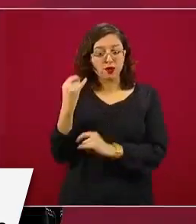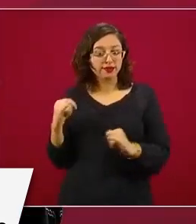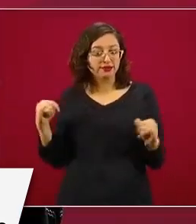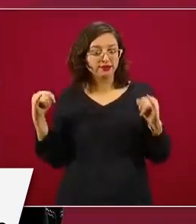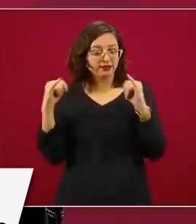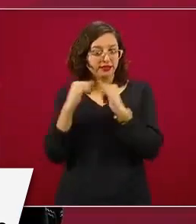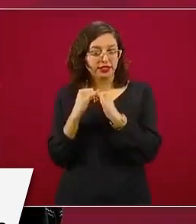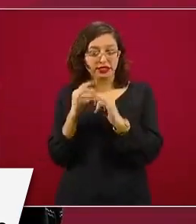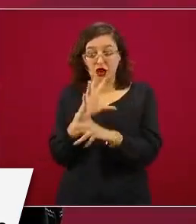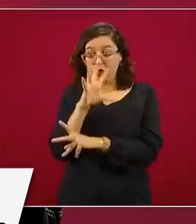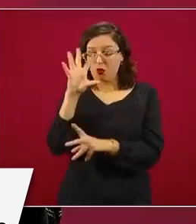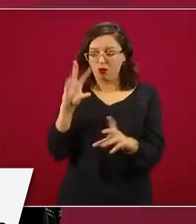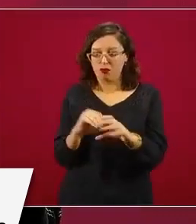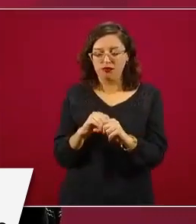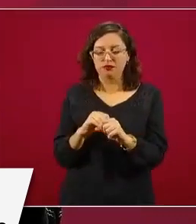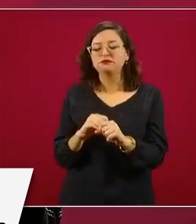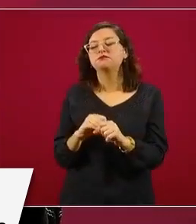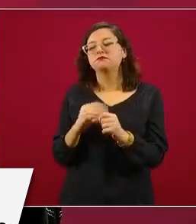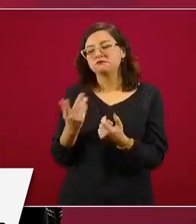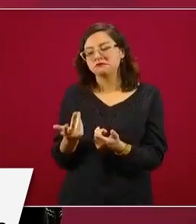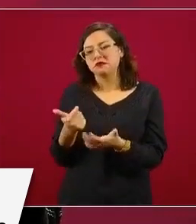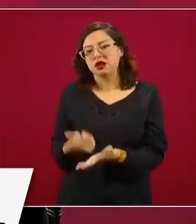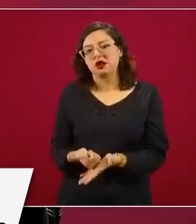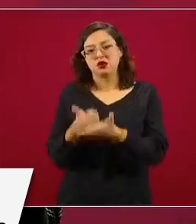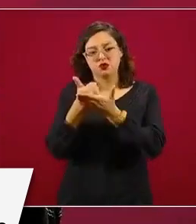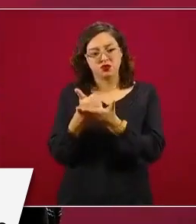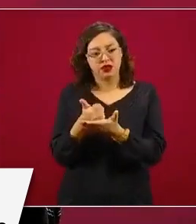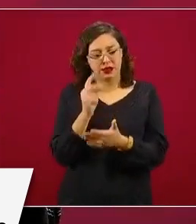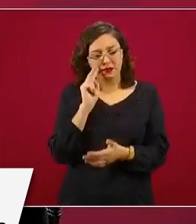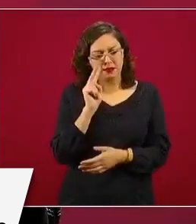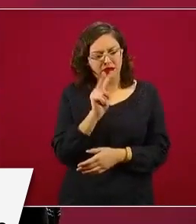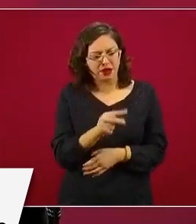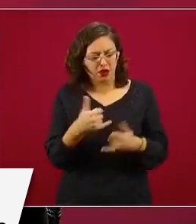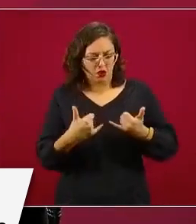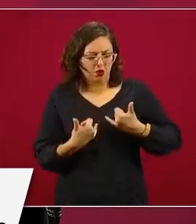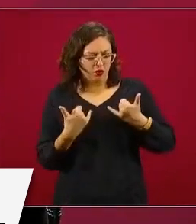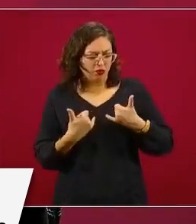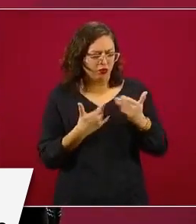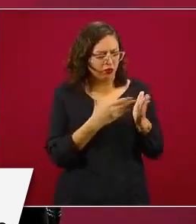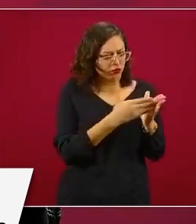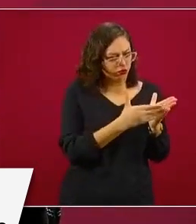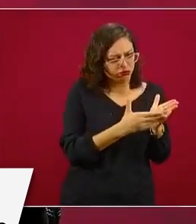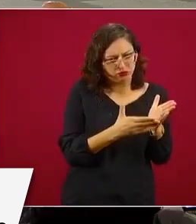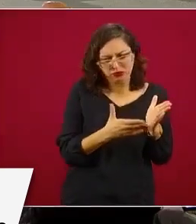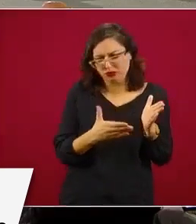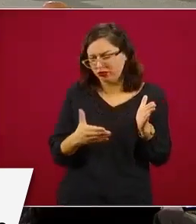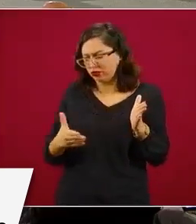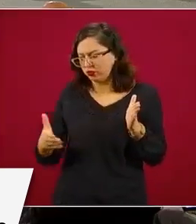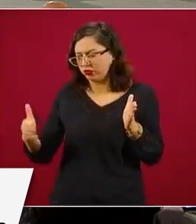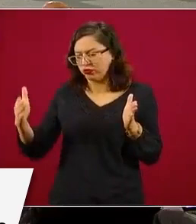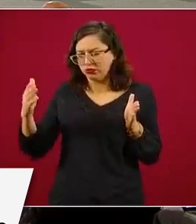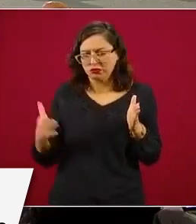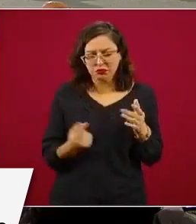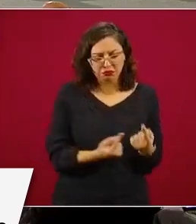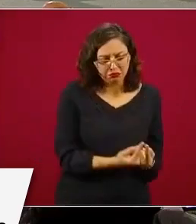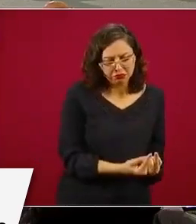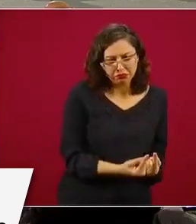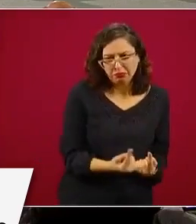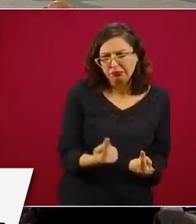ver la trayectoria educativa de los jóvenes, incluso de manera individualizada. Gracias.